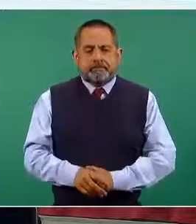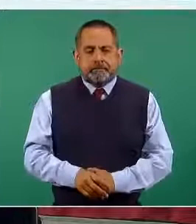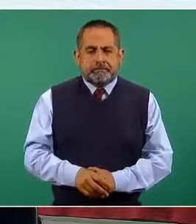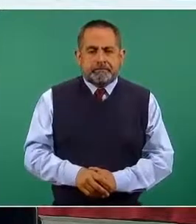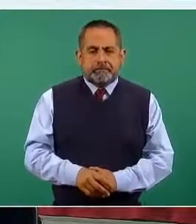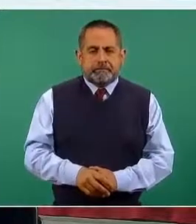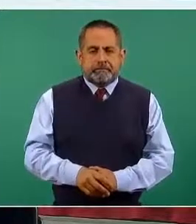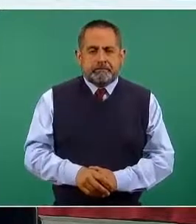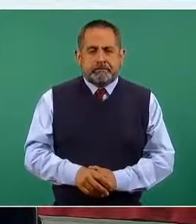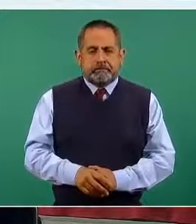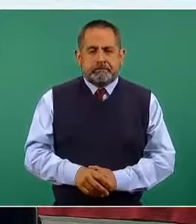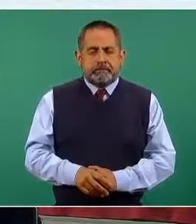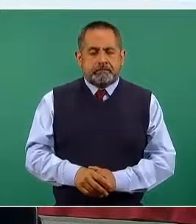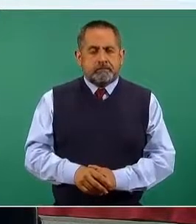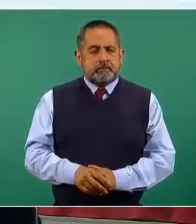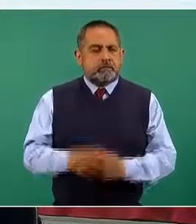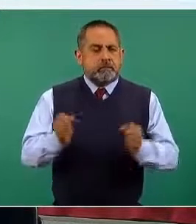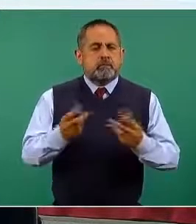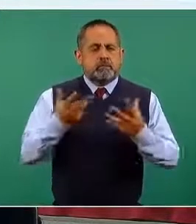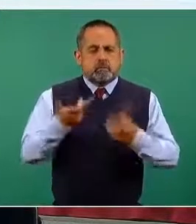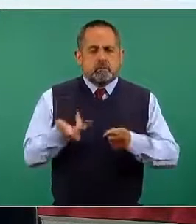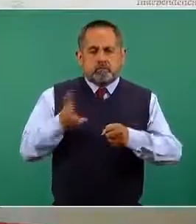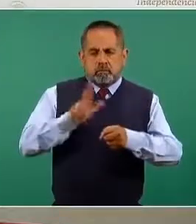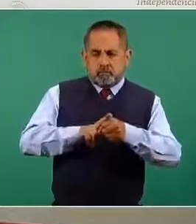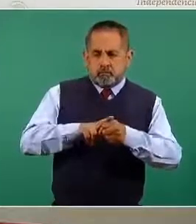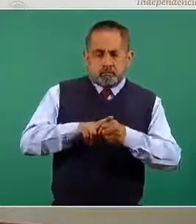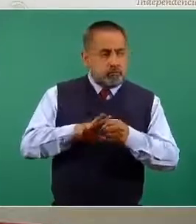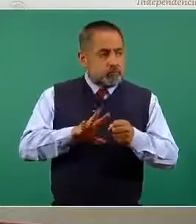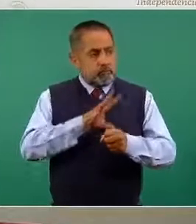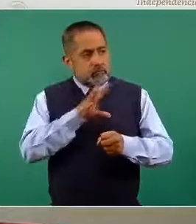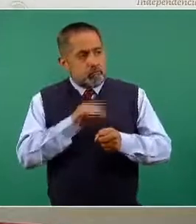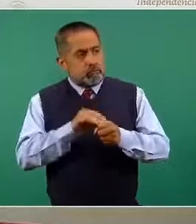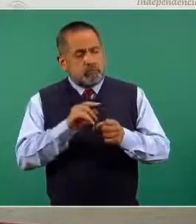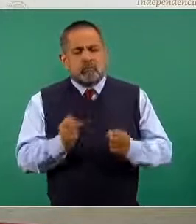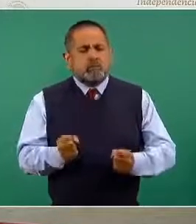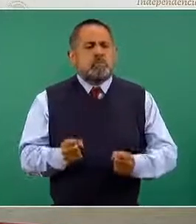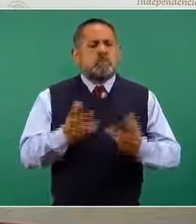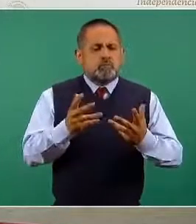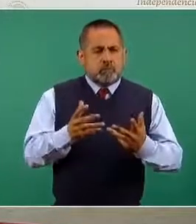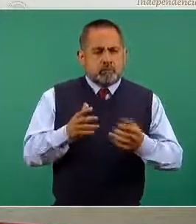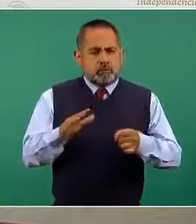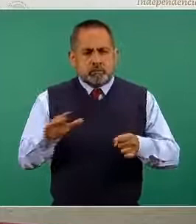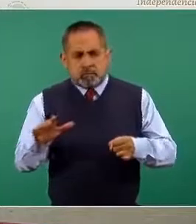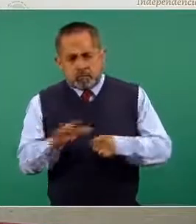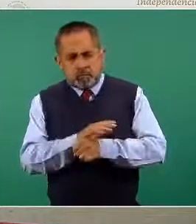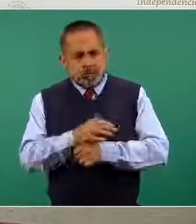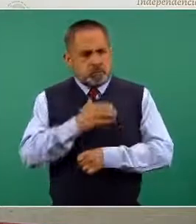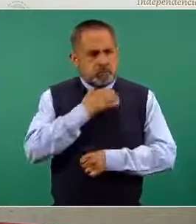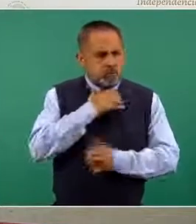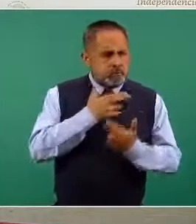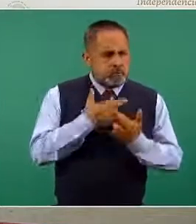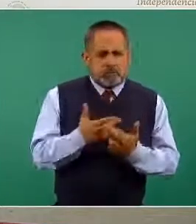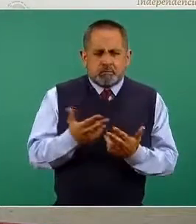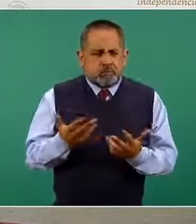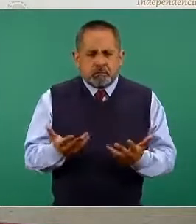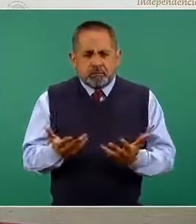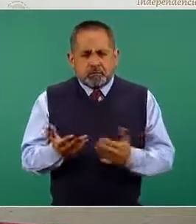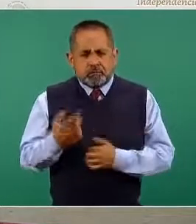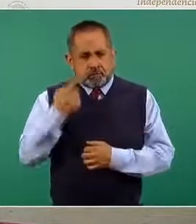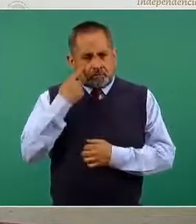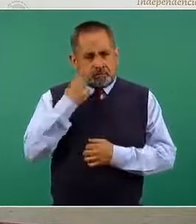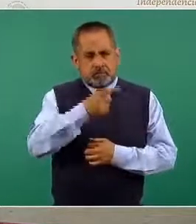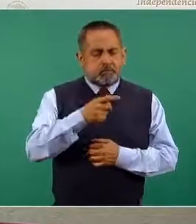La ocupación hospitalaria a nivel nacional de la red IRAJ